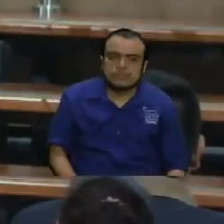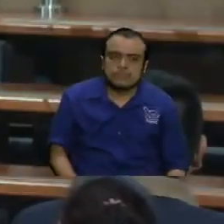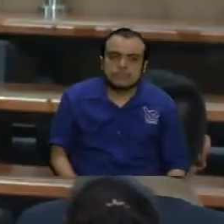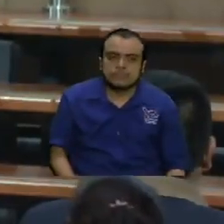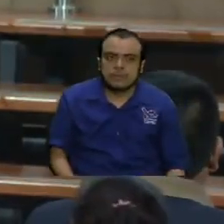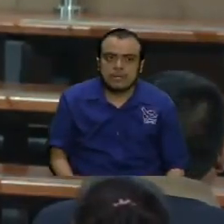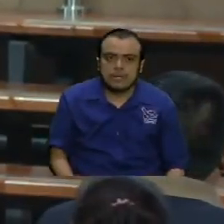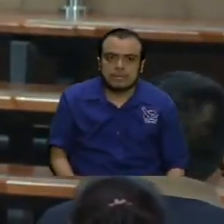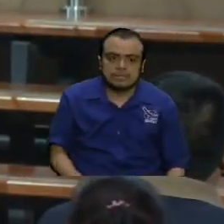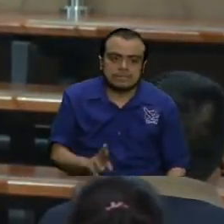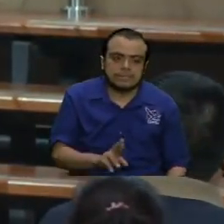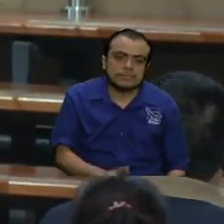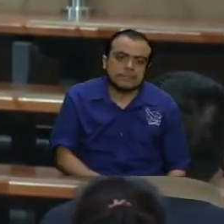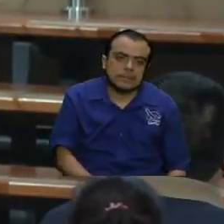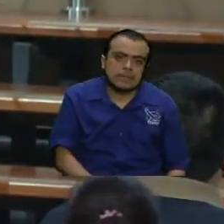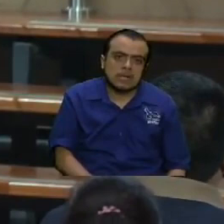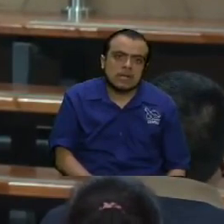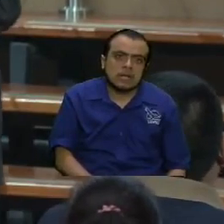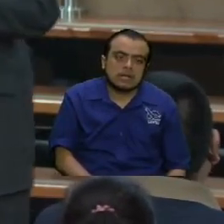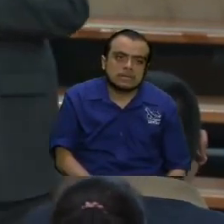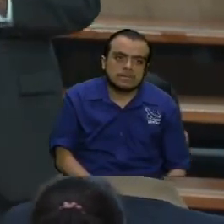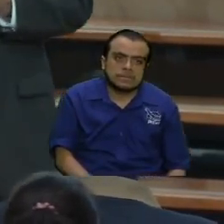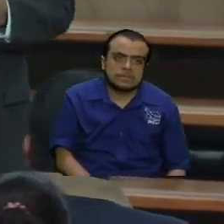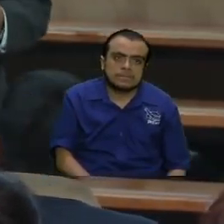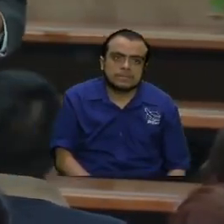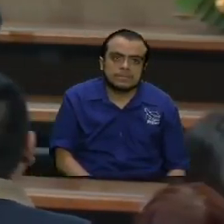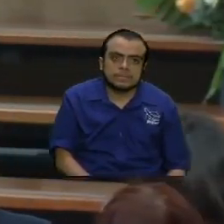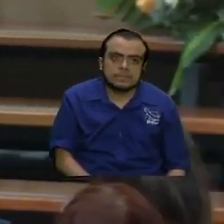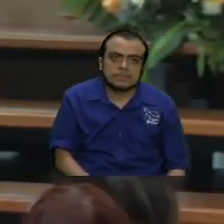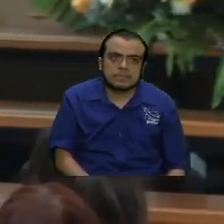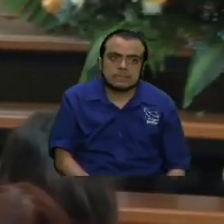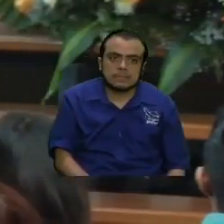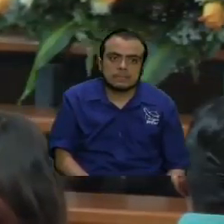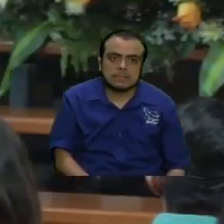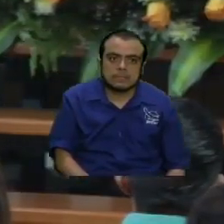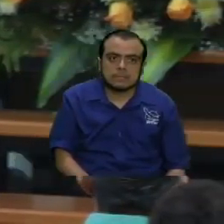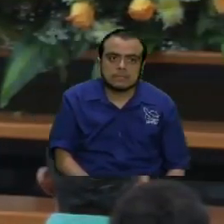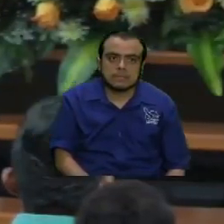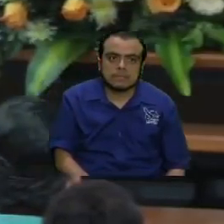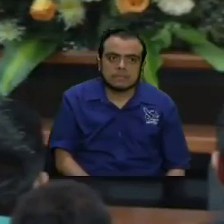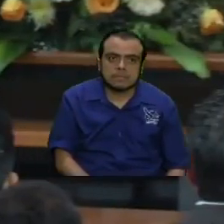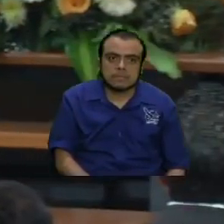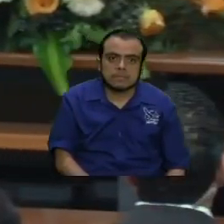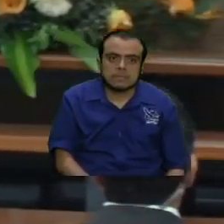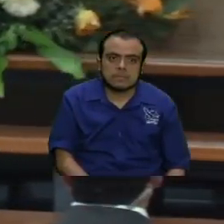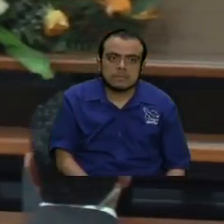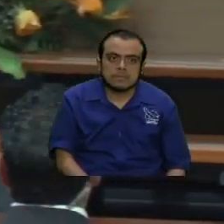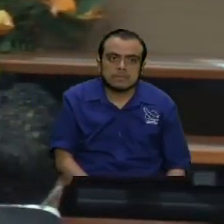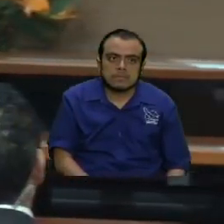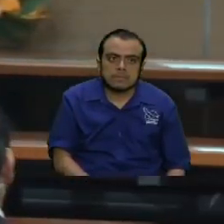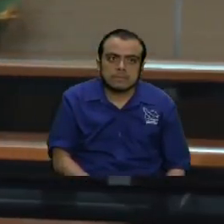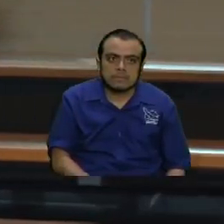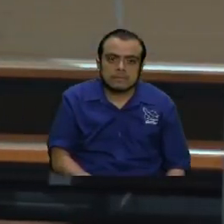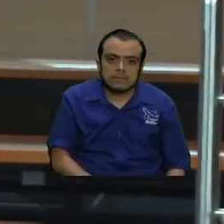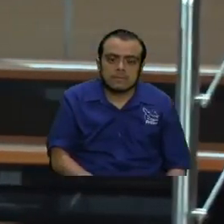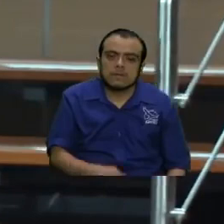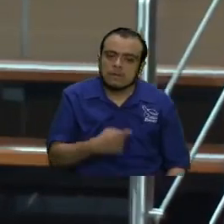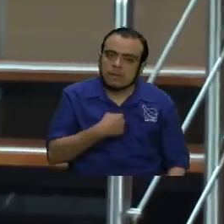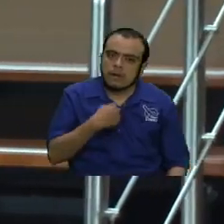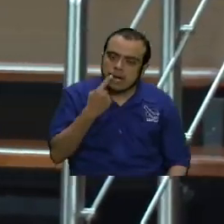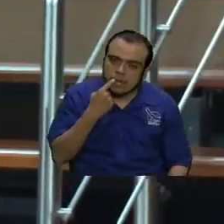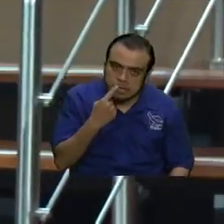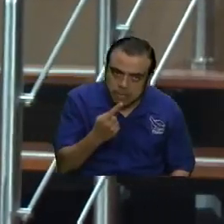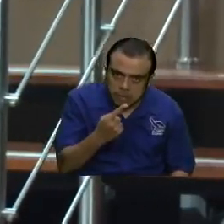Los fariseos decían lo que se tenía que hacer, pero no lo hacían. Vale. Mire, sí, amén, amén, pero en base a lo que le estoy